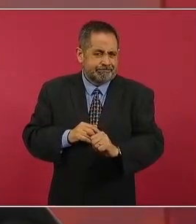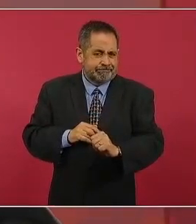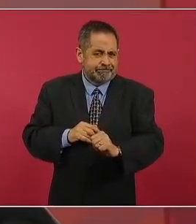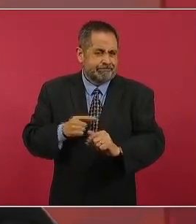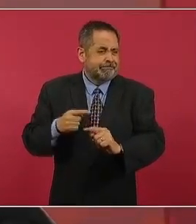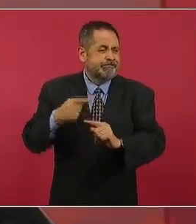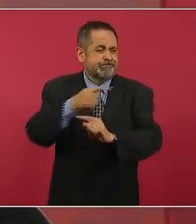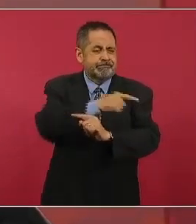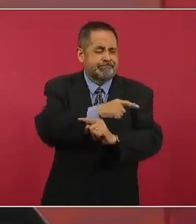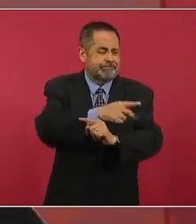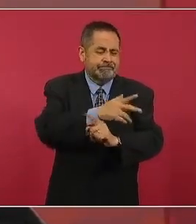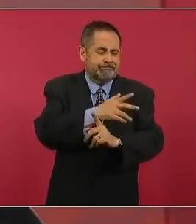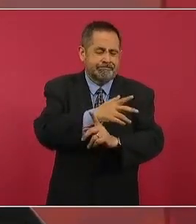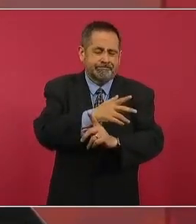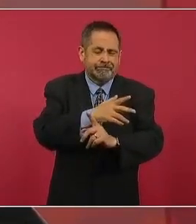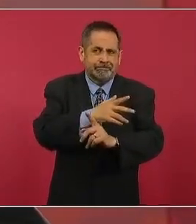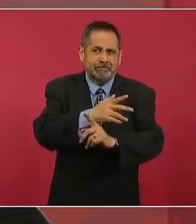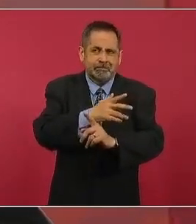anacrónico